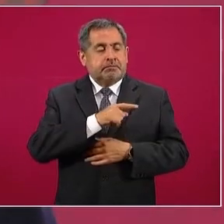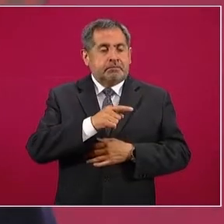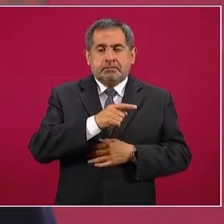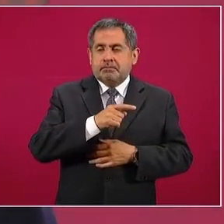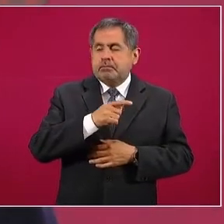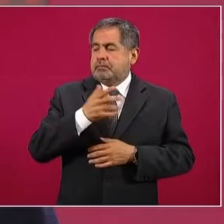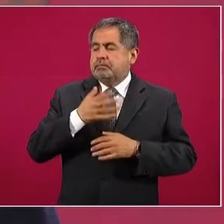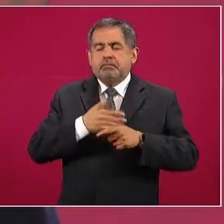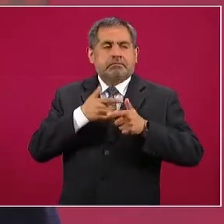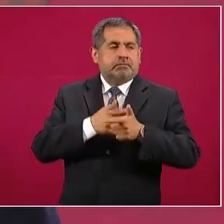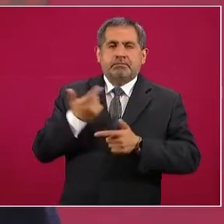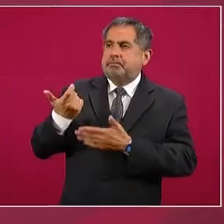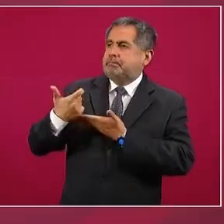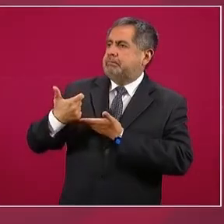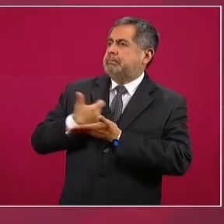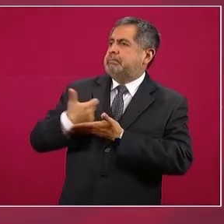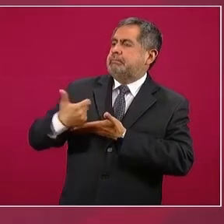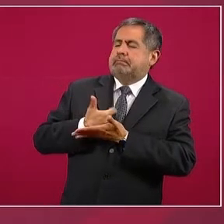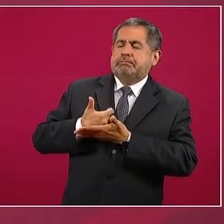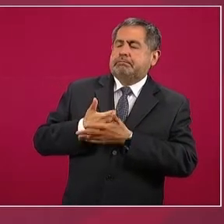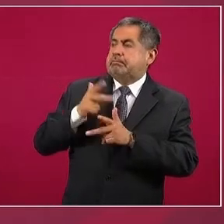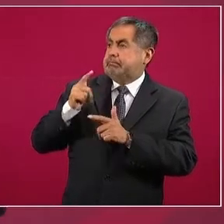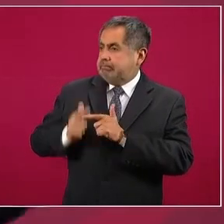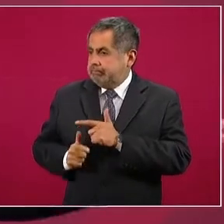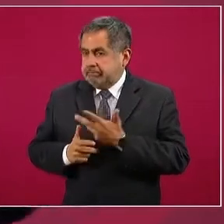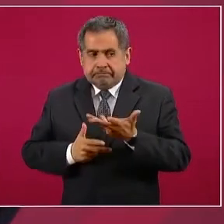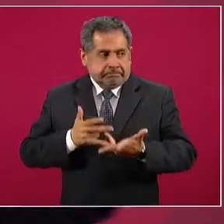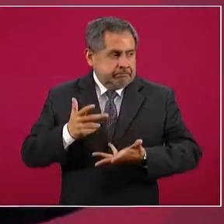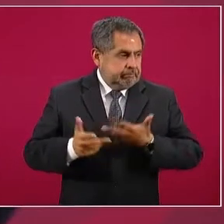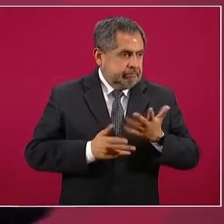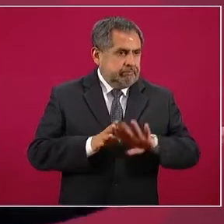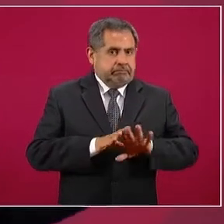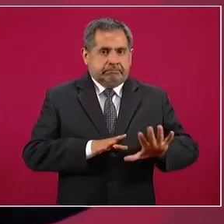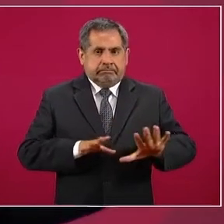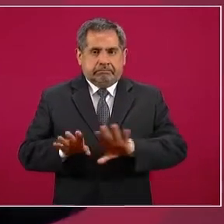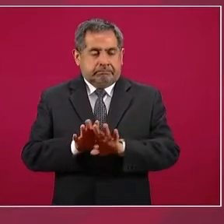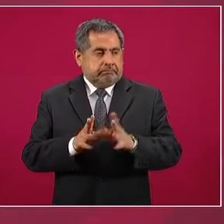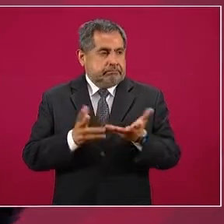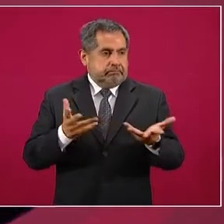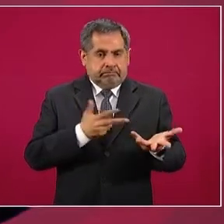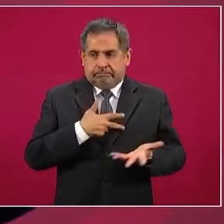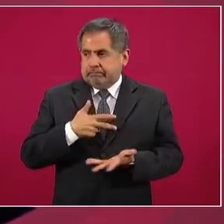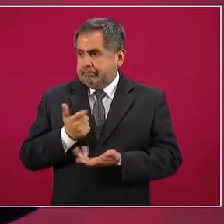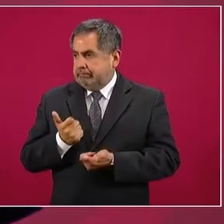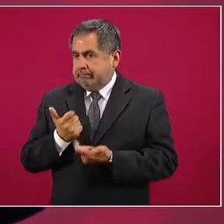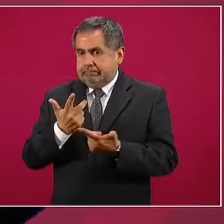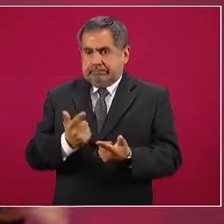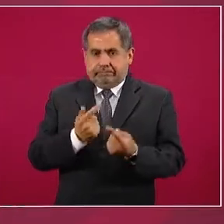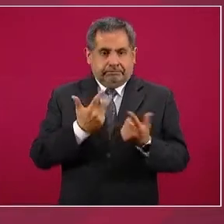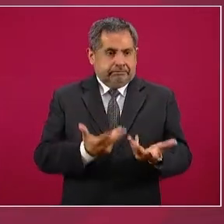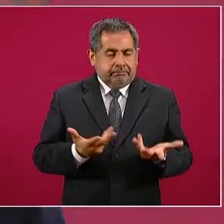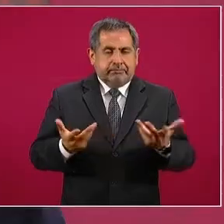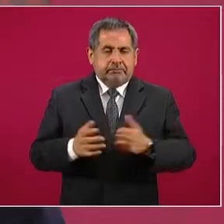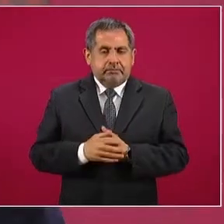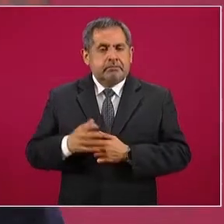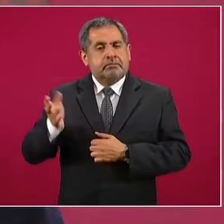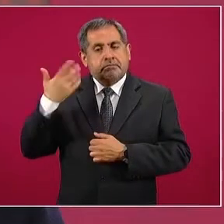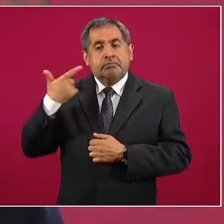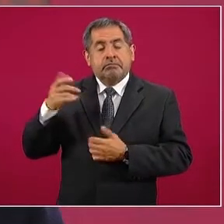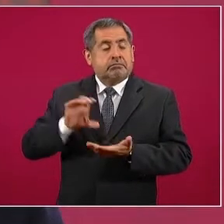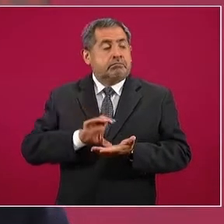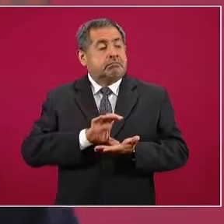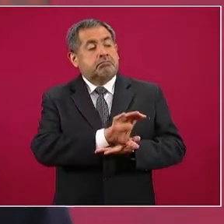brocha, se les movió el piso porque era un